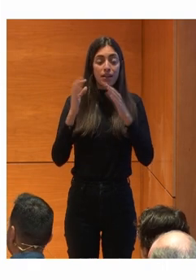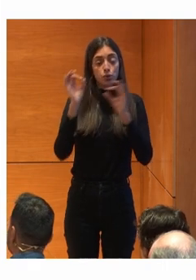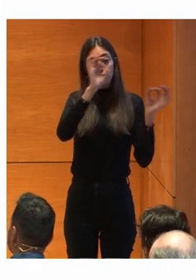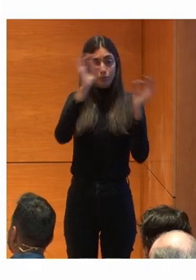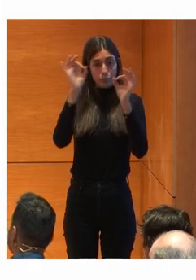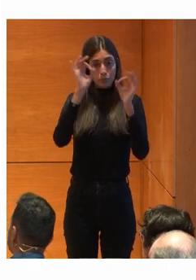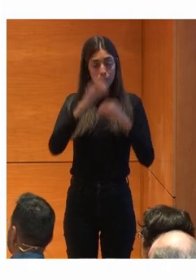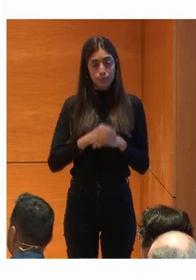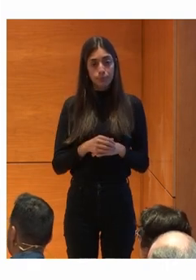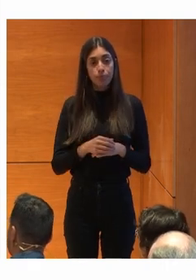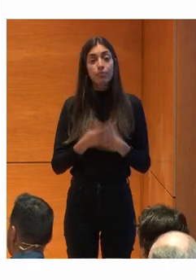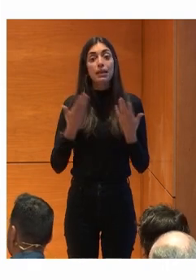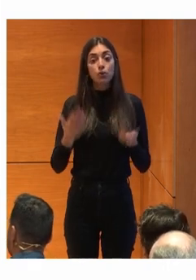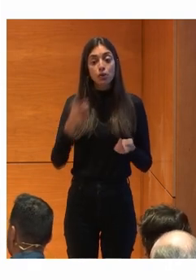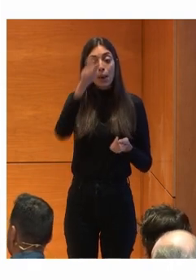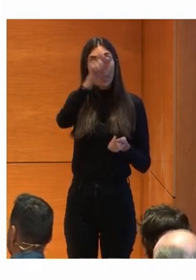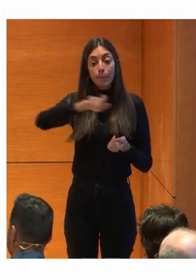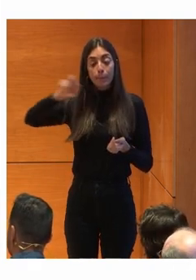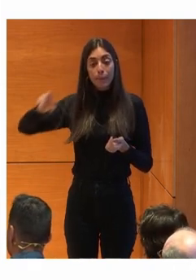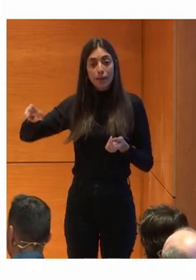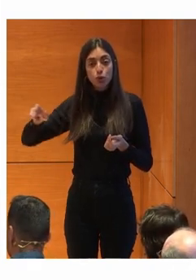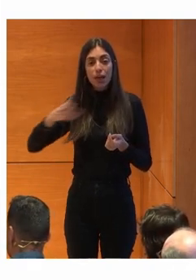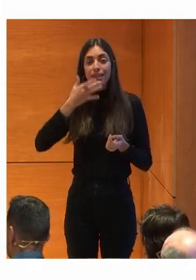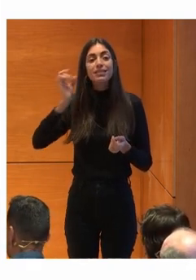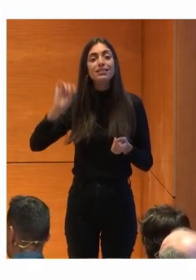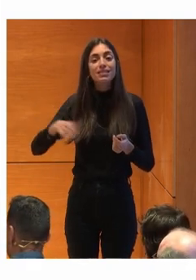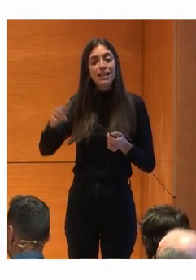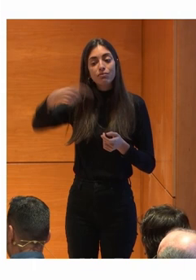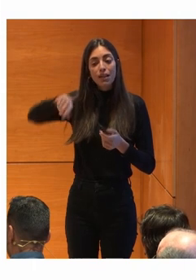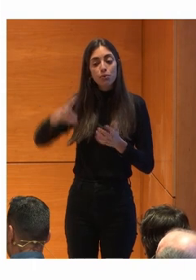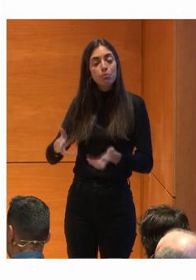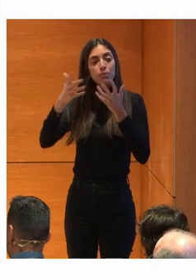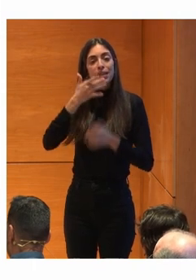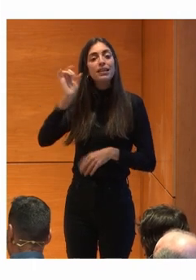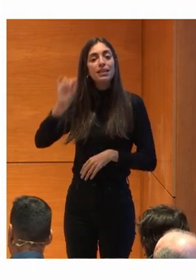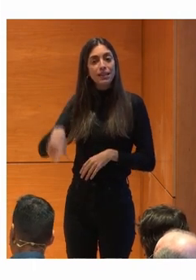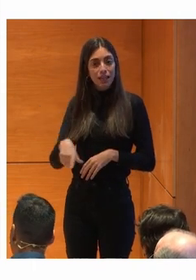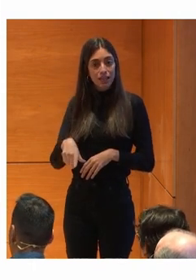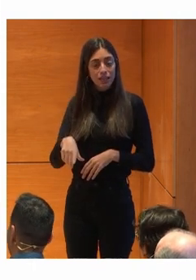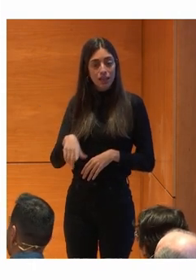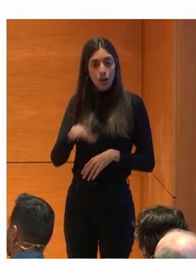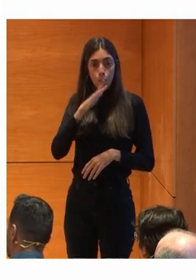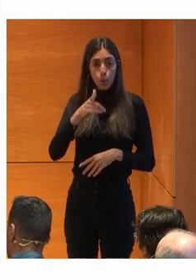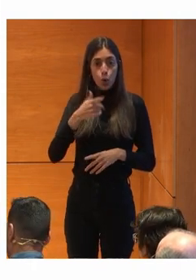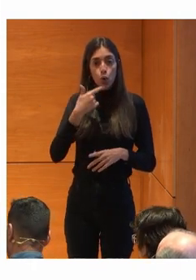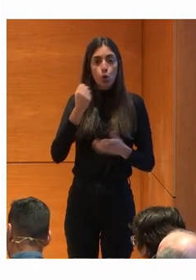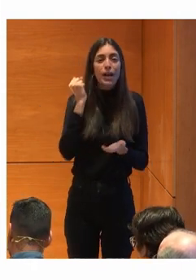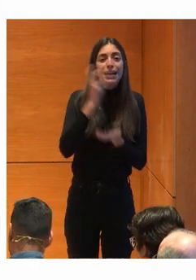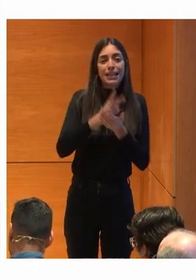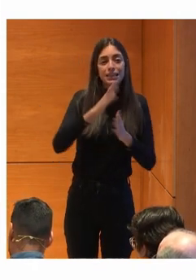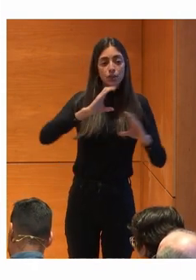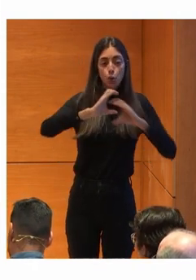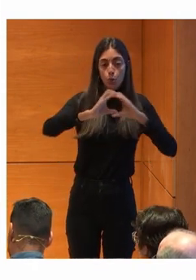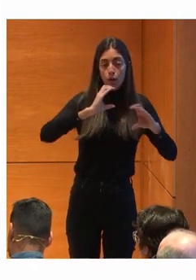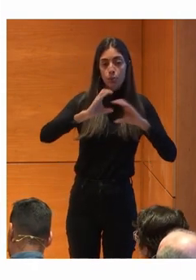Entonces ¿Quiénes son las personas Inicialmente ¿No? Beneficiarias Aquellos Cuyos desafíos De comunicación Sean derivados